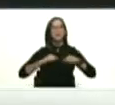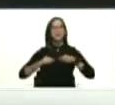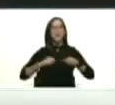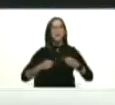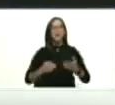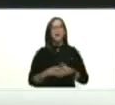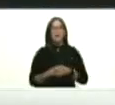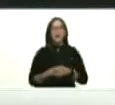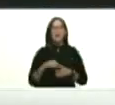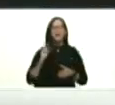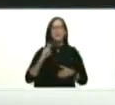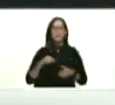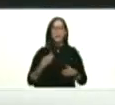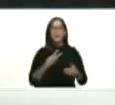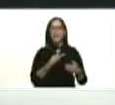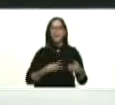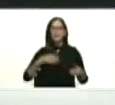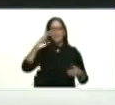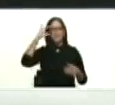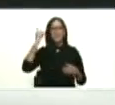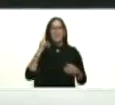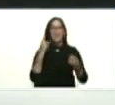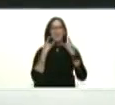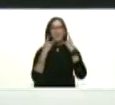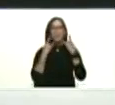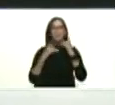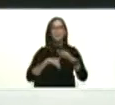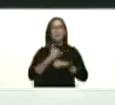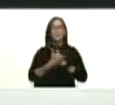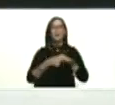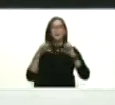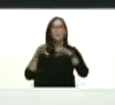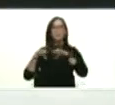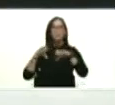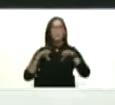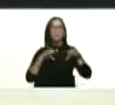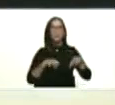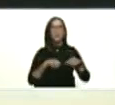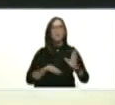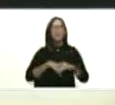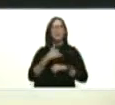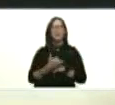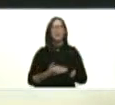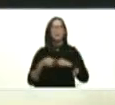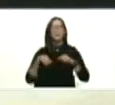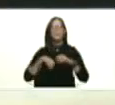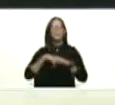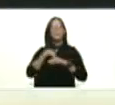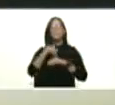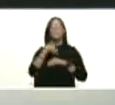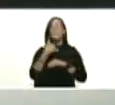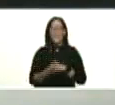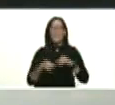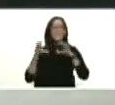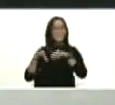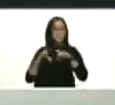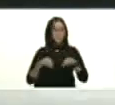ejecutiva también a la activación del plan de lluvia este plan de lluvia permitió que